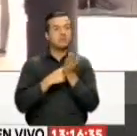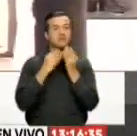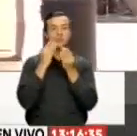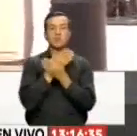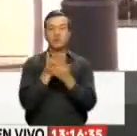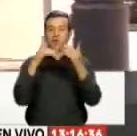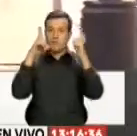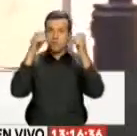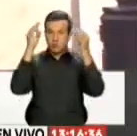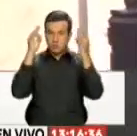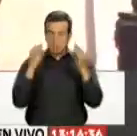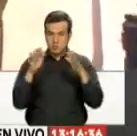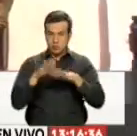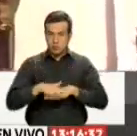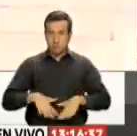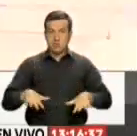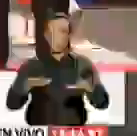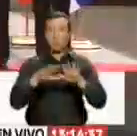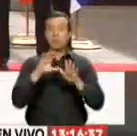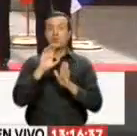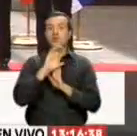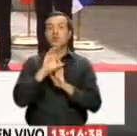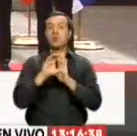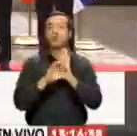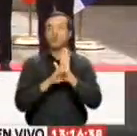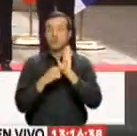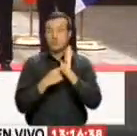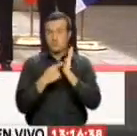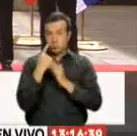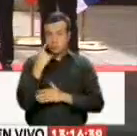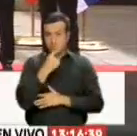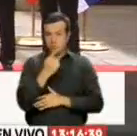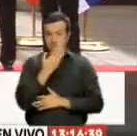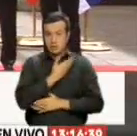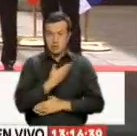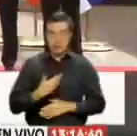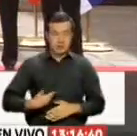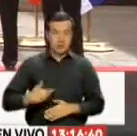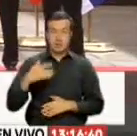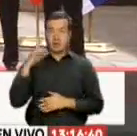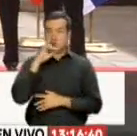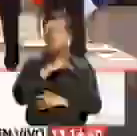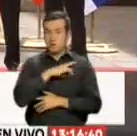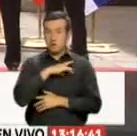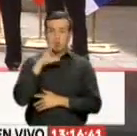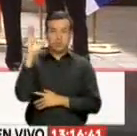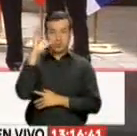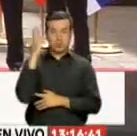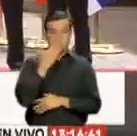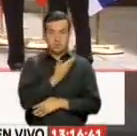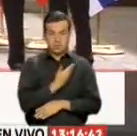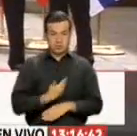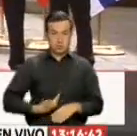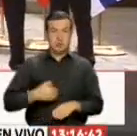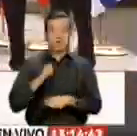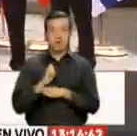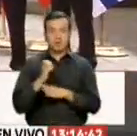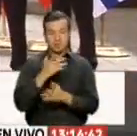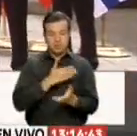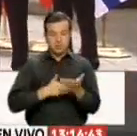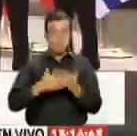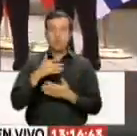tomó la foto oficial en la Plaza de la Constitución Donde posaron junto a los presidentes de Chile y Colombia El mandatario ecuatoriano Lenín Moreno